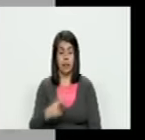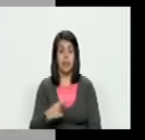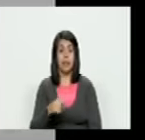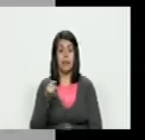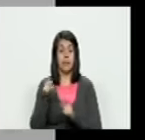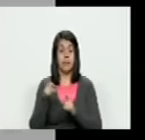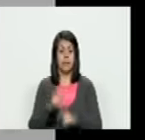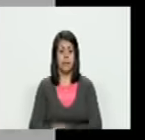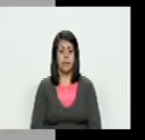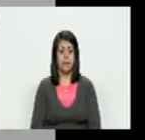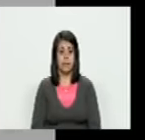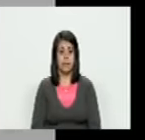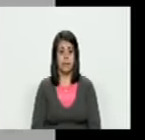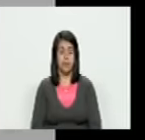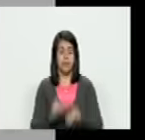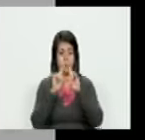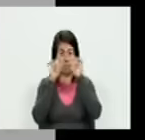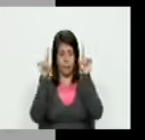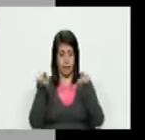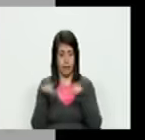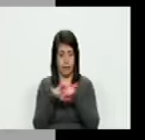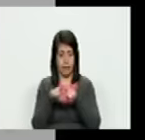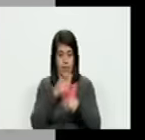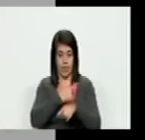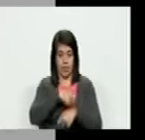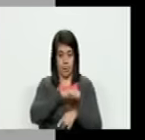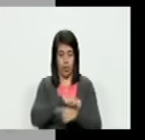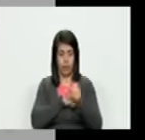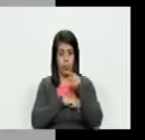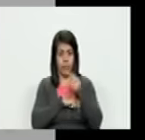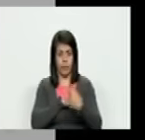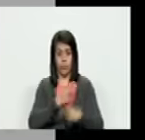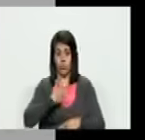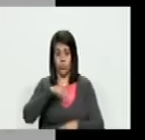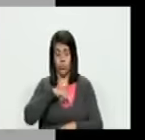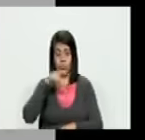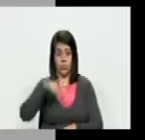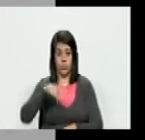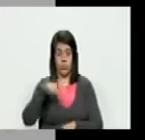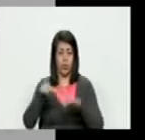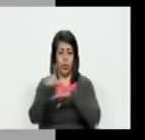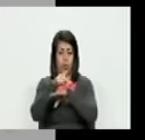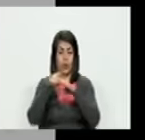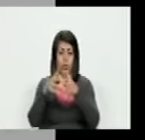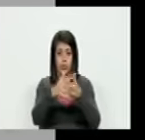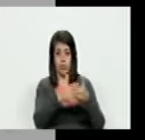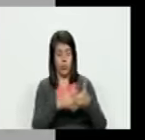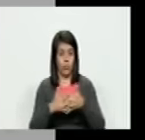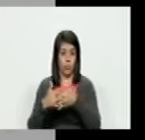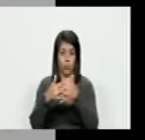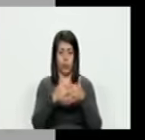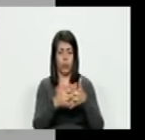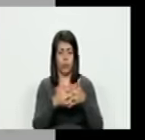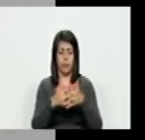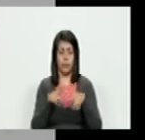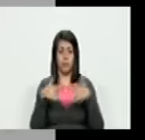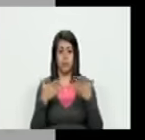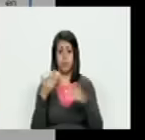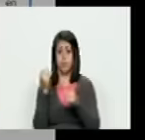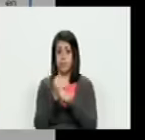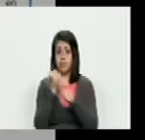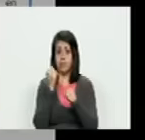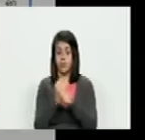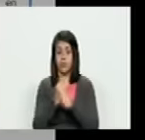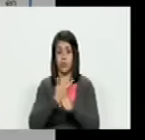Security dice ahí está el recuadro en español abajo que dice es que nosotros necesitamos al gobierno de Estados Unidos para poder trabajar